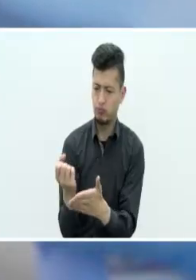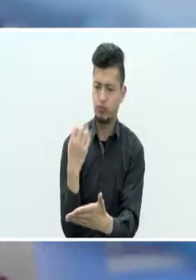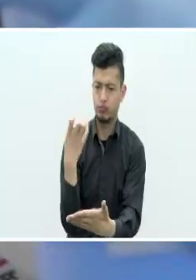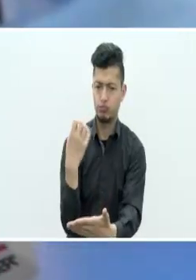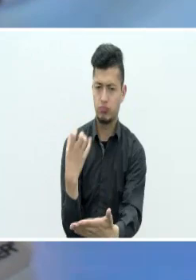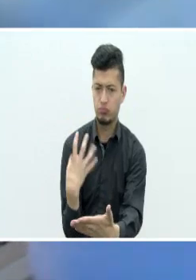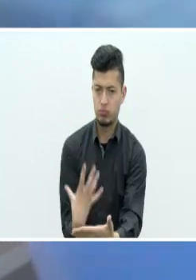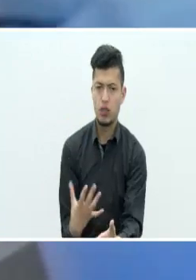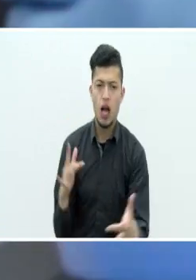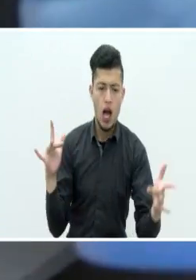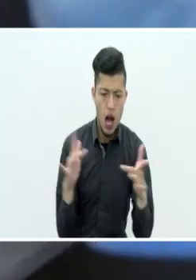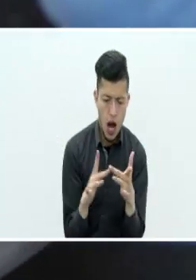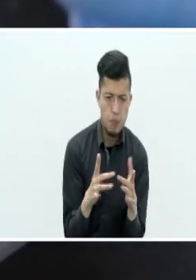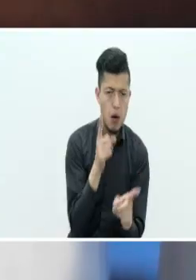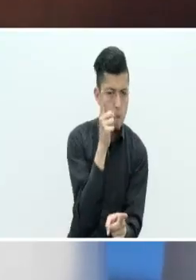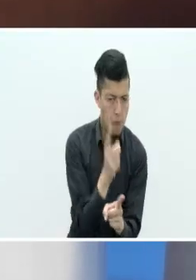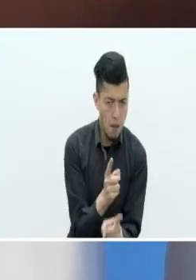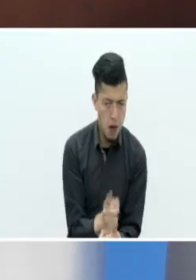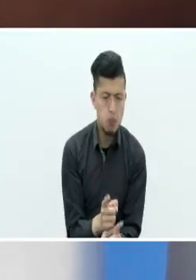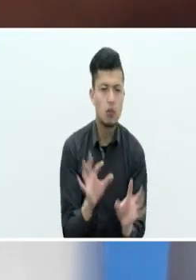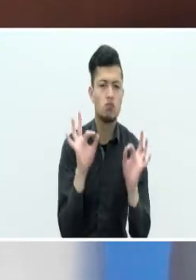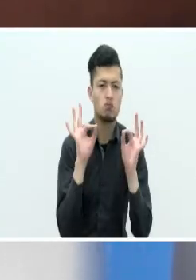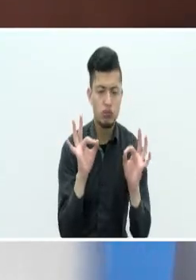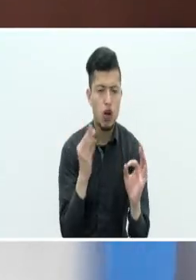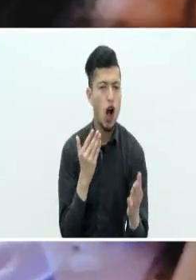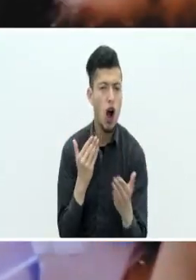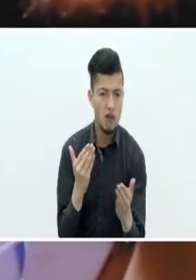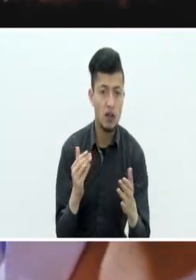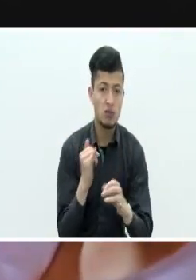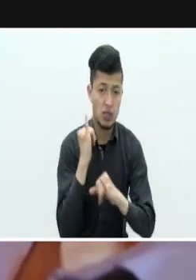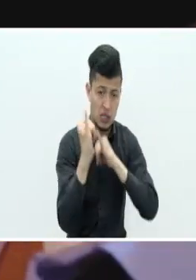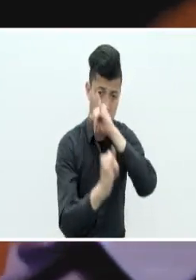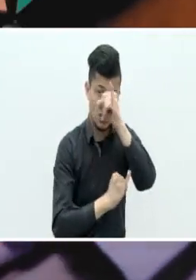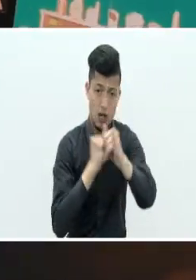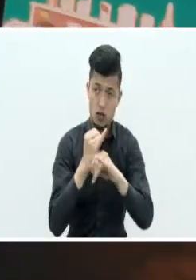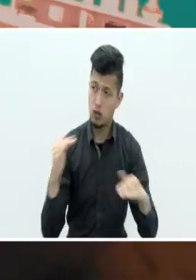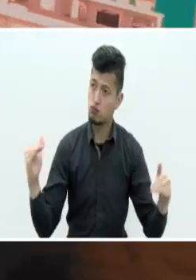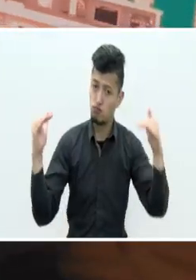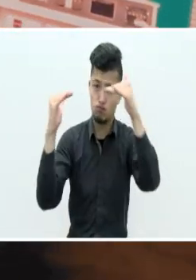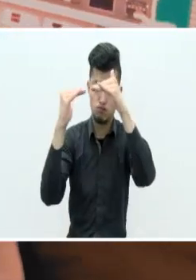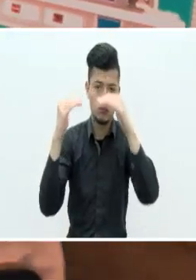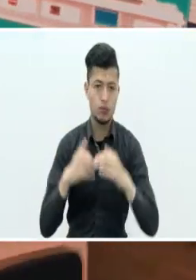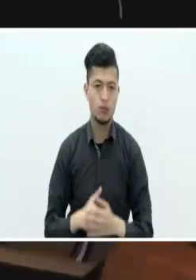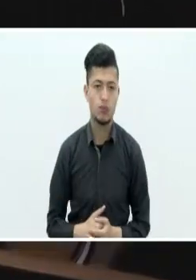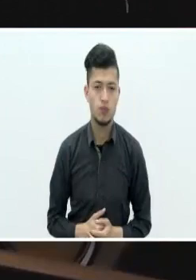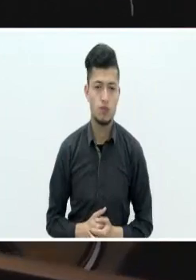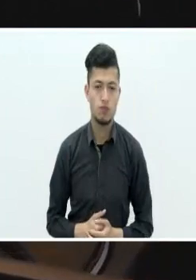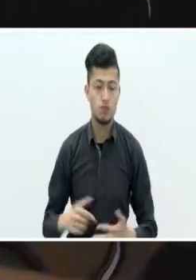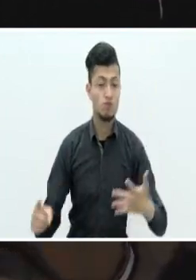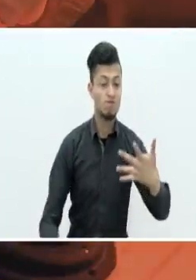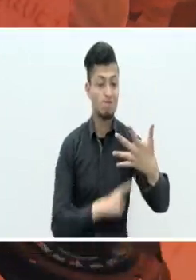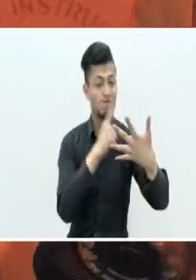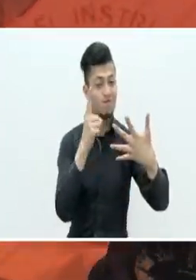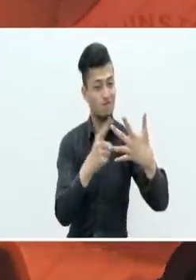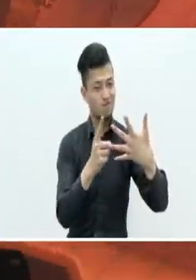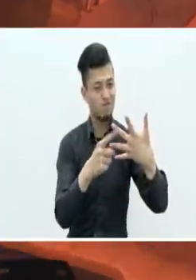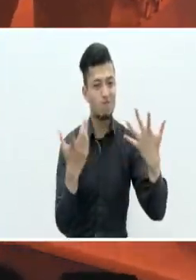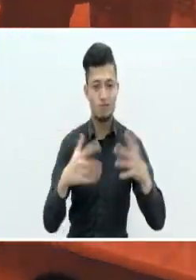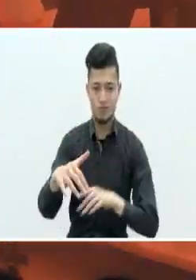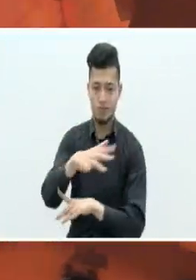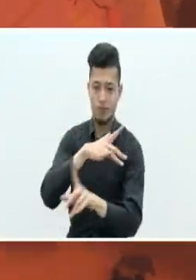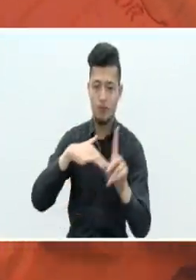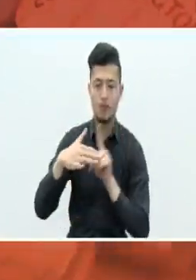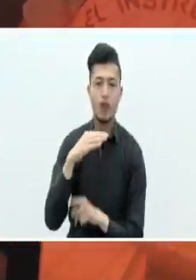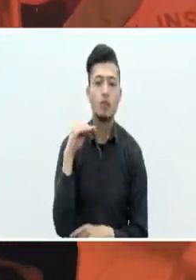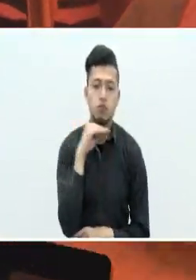oportuna, confiable y bajo estándares internacionales. Top 3 Ambiente de Simuladores Marítimos